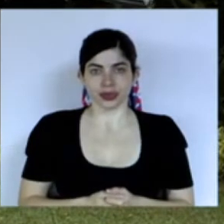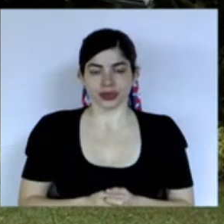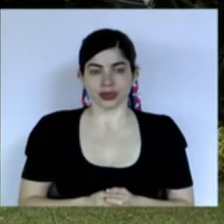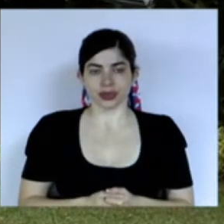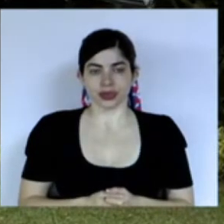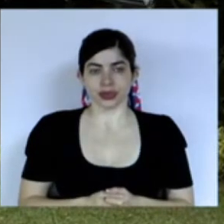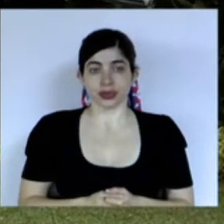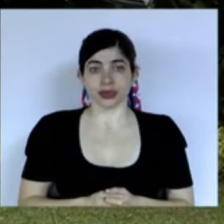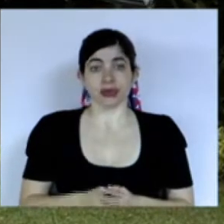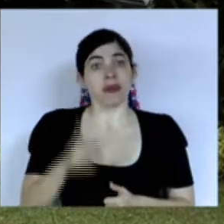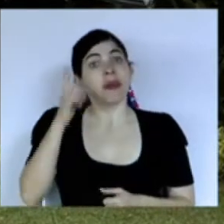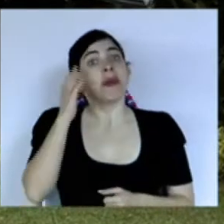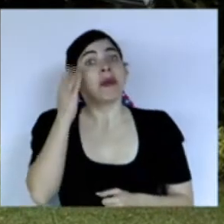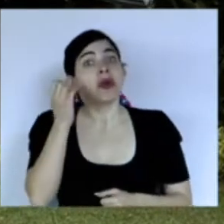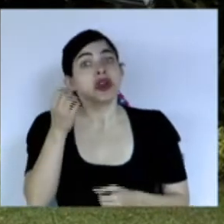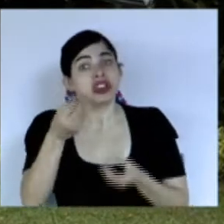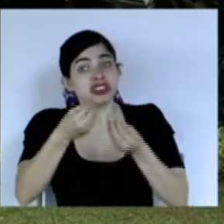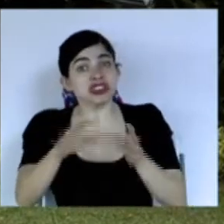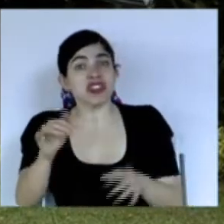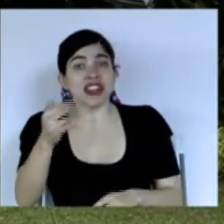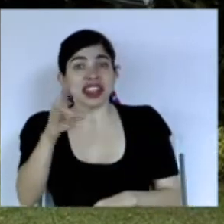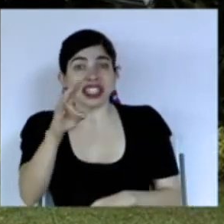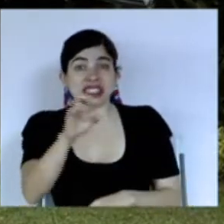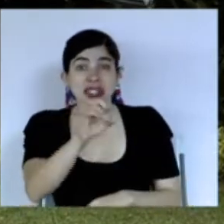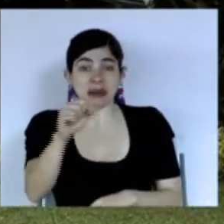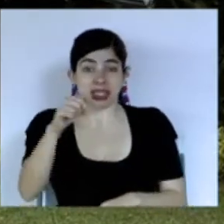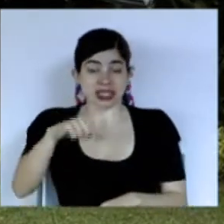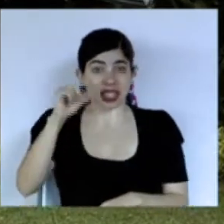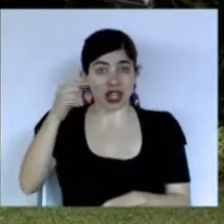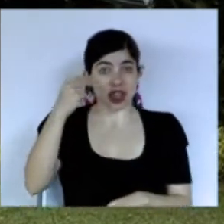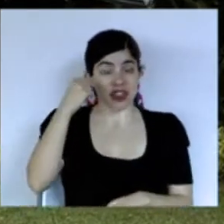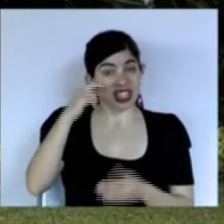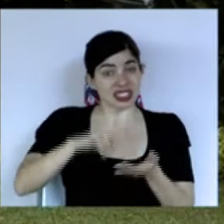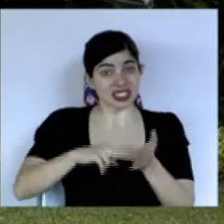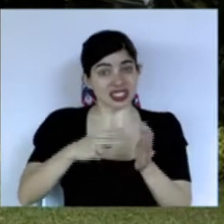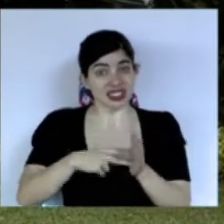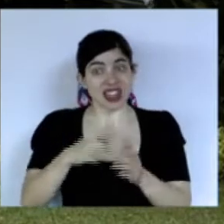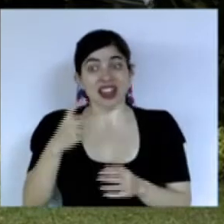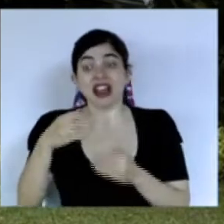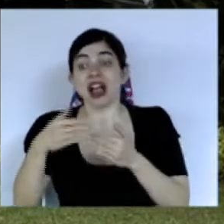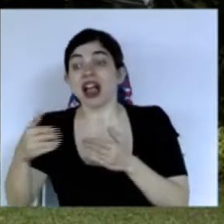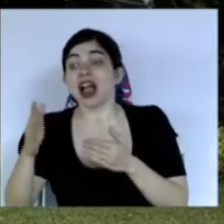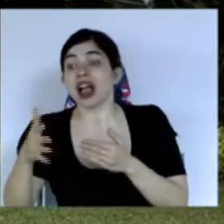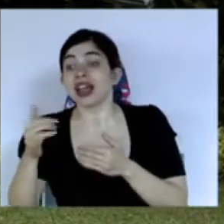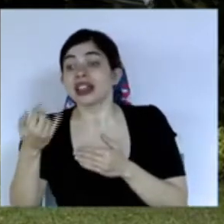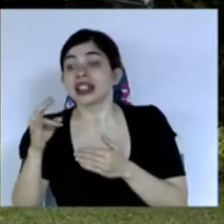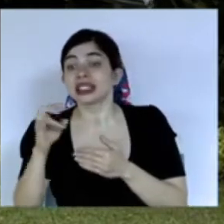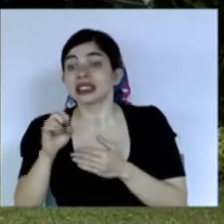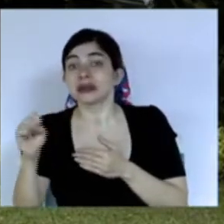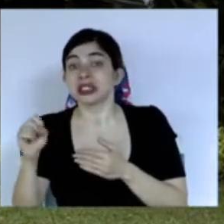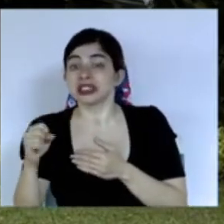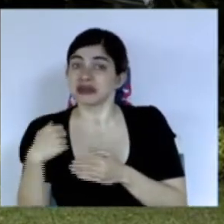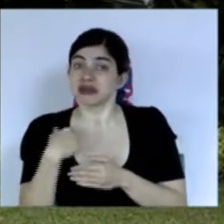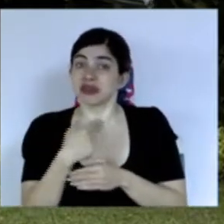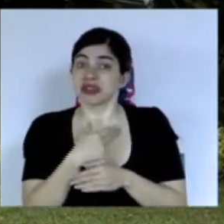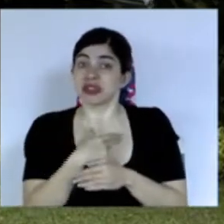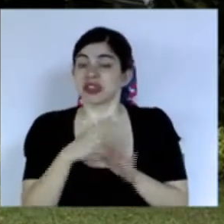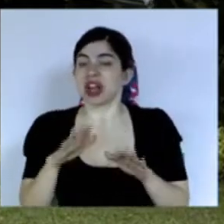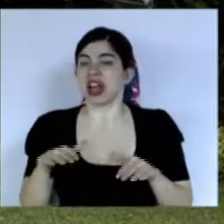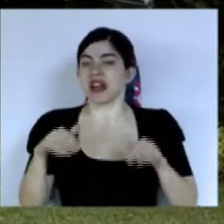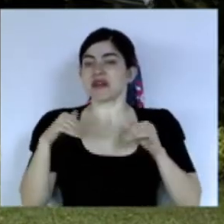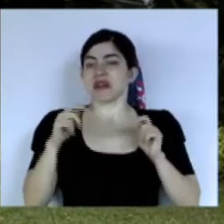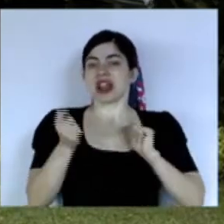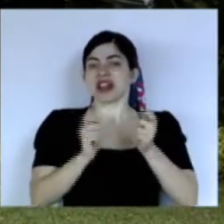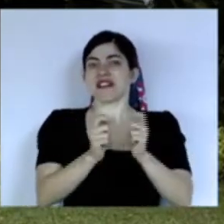no porque resten 17 meses a esta administración vamos a dejar nuestro espíritu